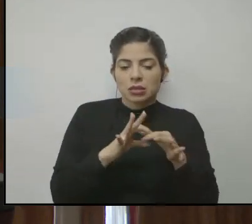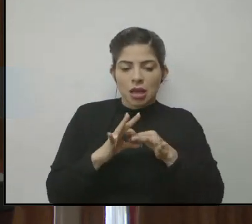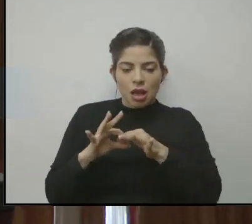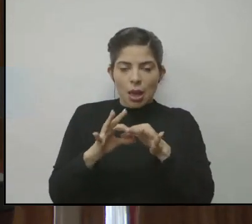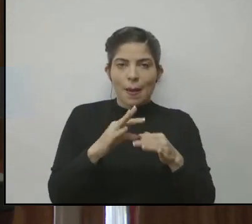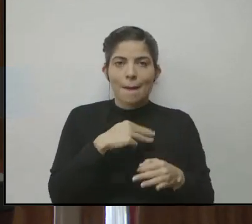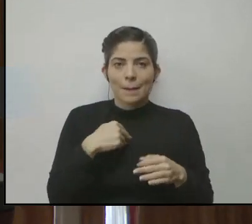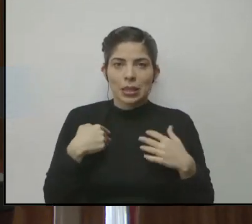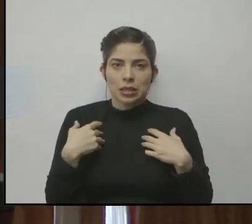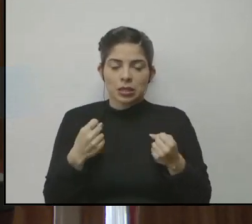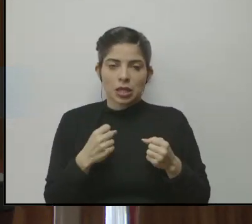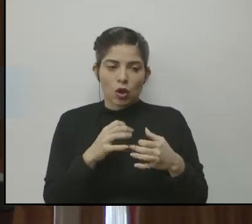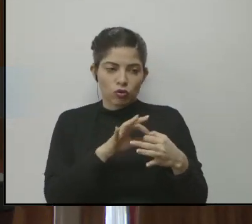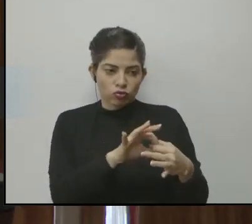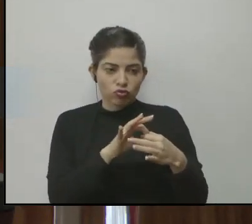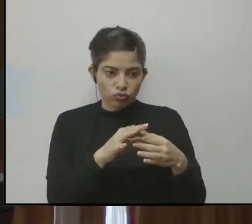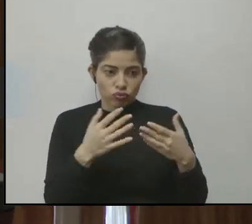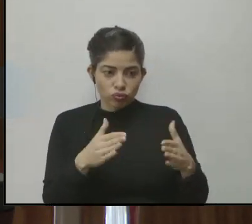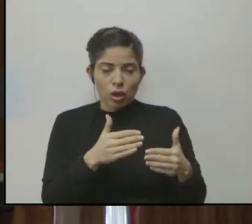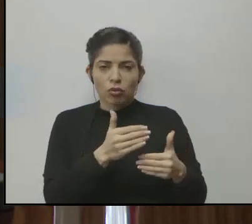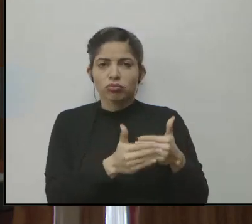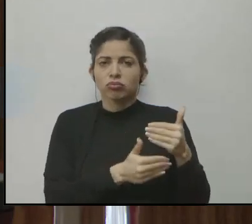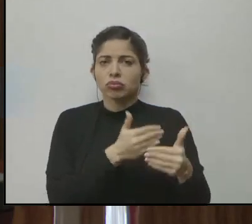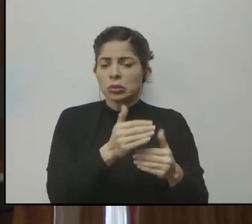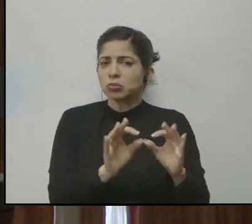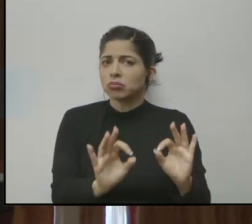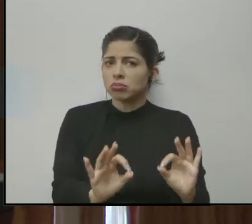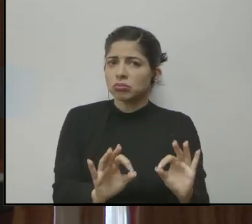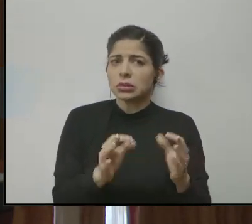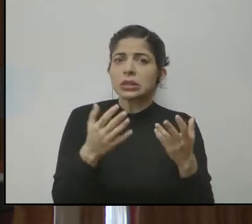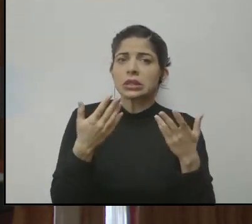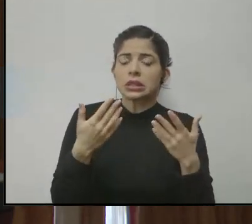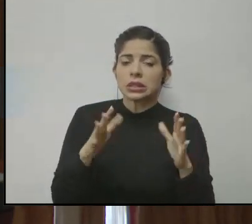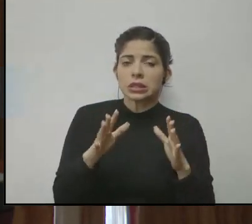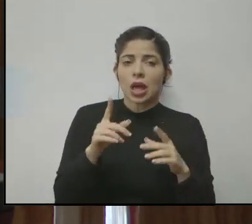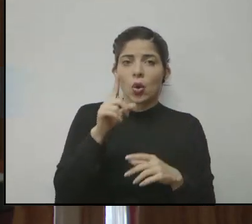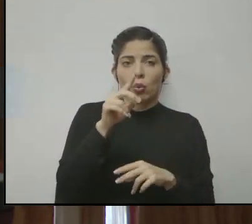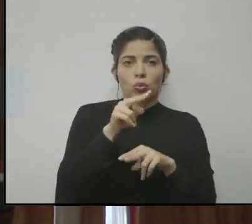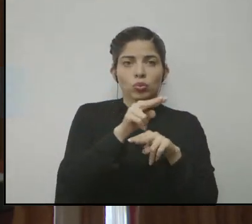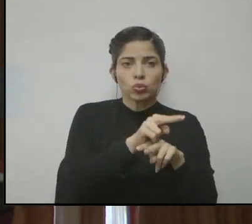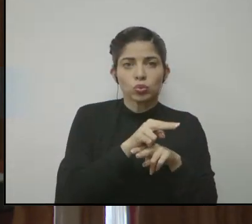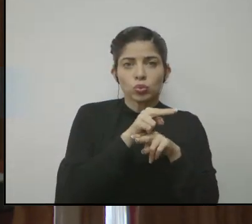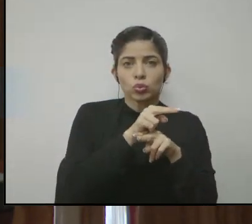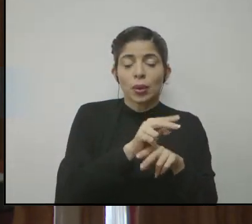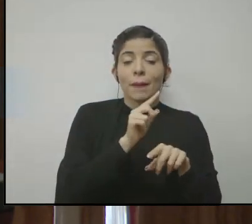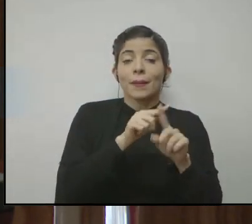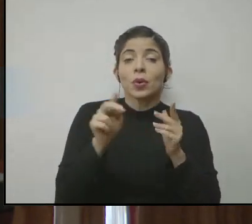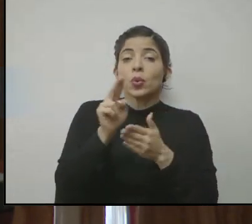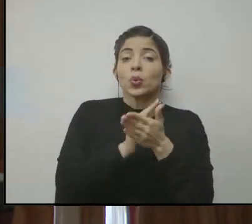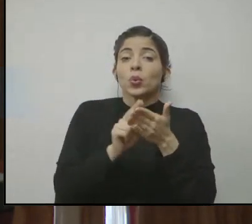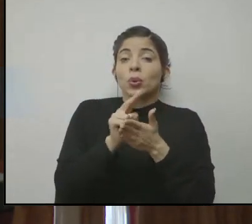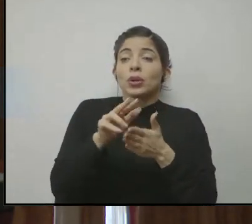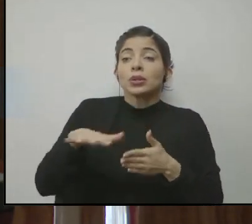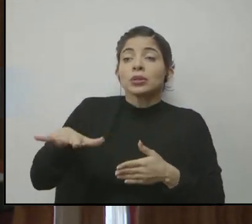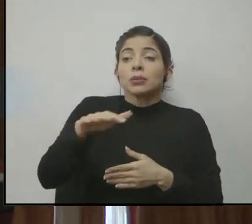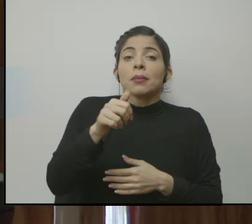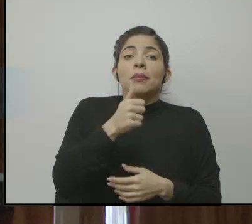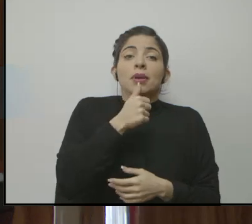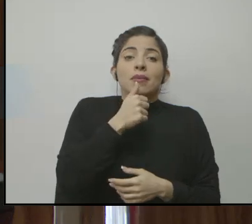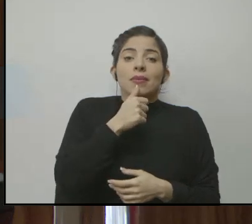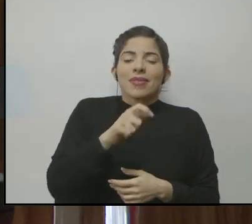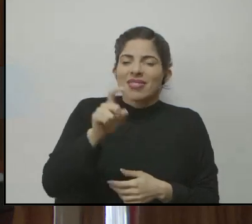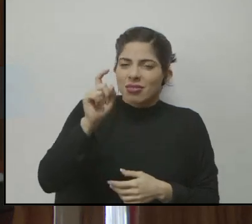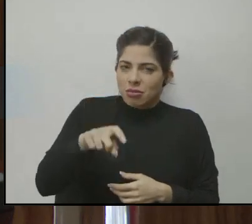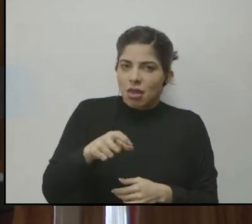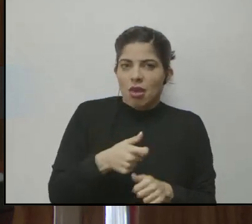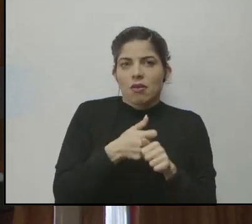Ministerio de Salud y están avanzando y lo están haciendo bastante bien y a una supervisión de ese proceso, pero las universidades privadas tienen